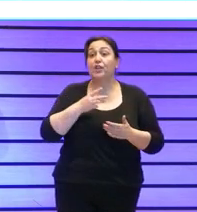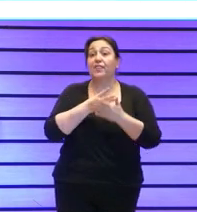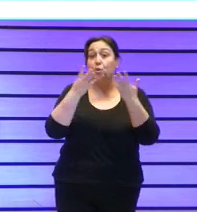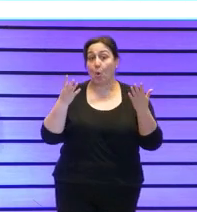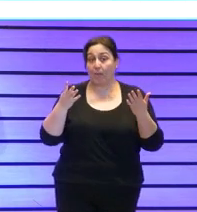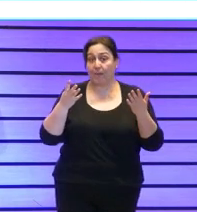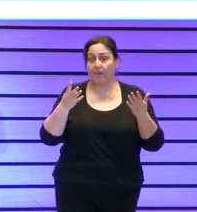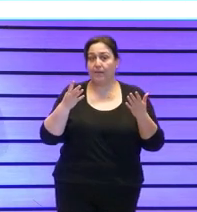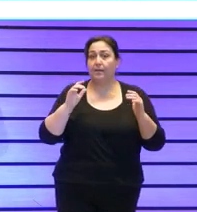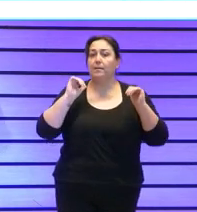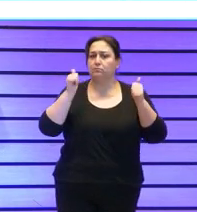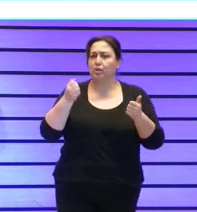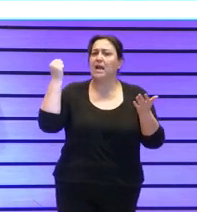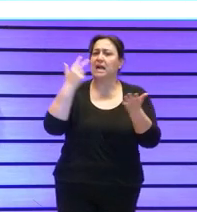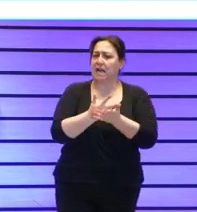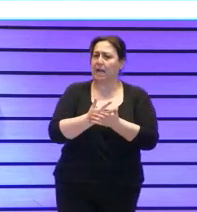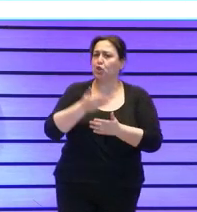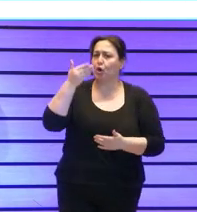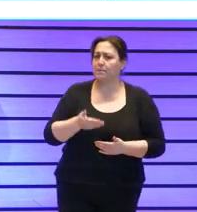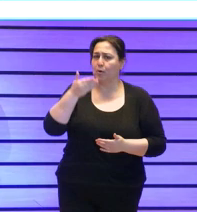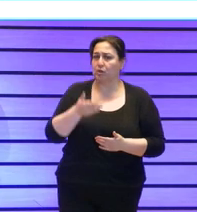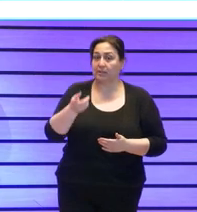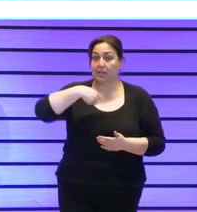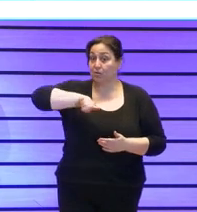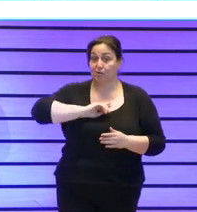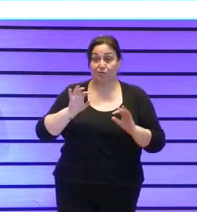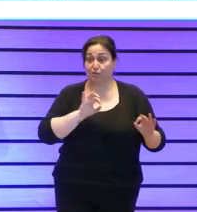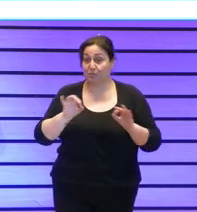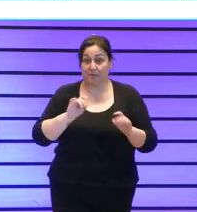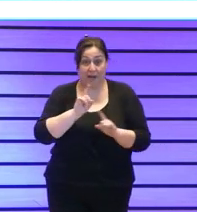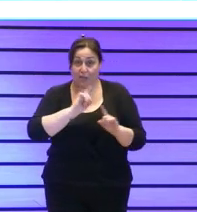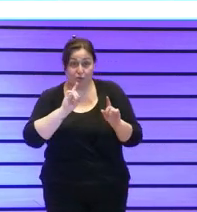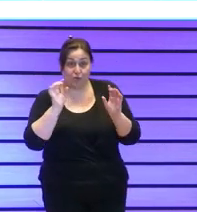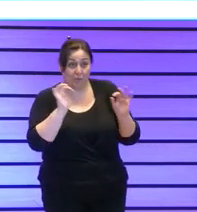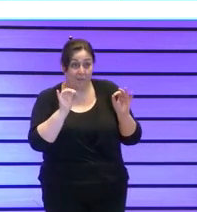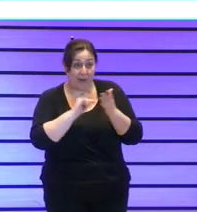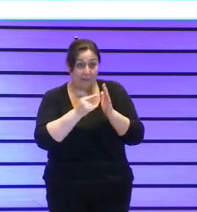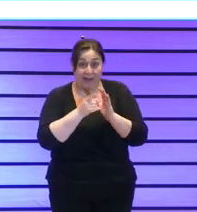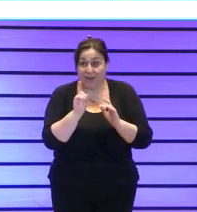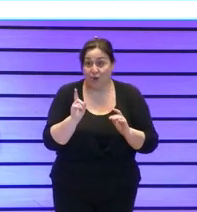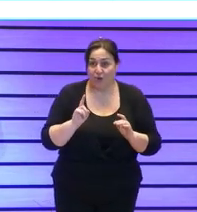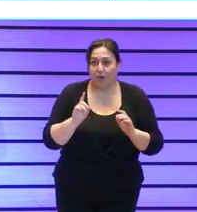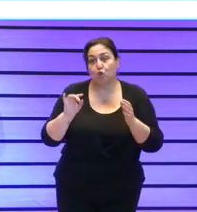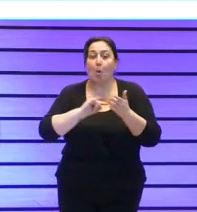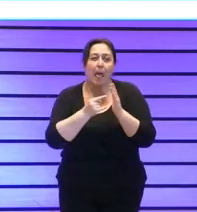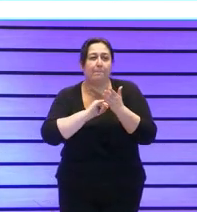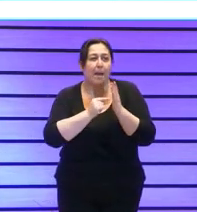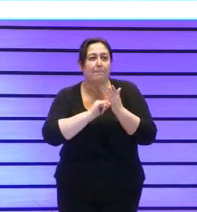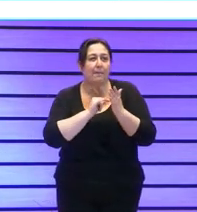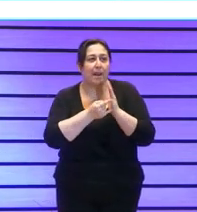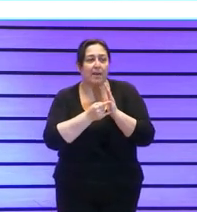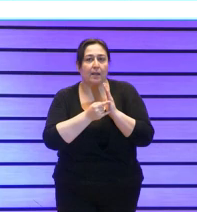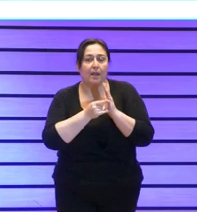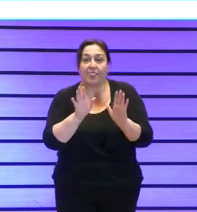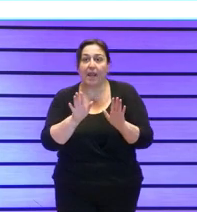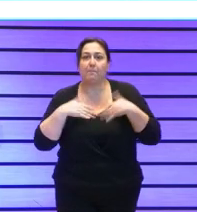vino un gran desafío para el que nadie estábamos preparado y que no habíamos planificado tanta planificación y de repente la